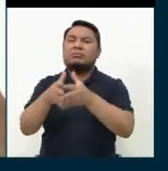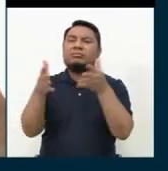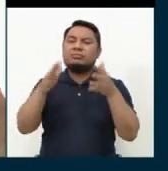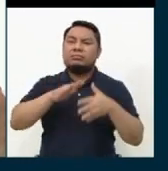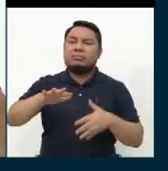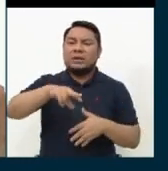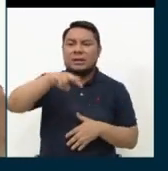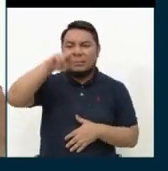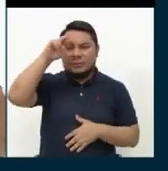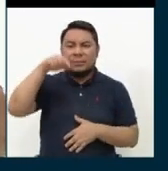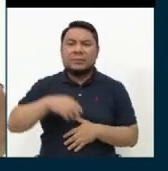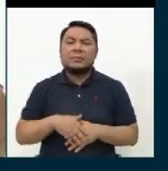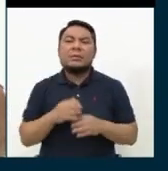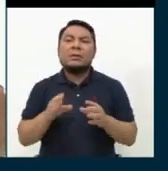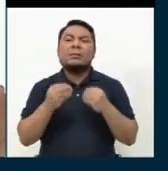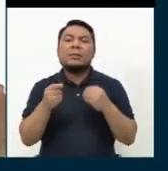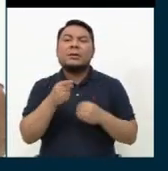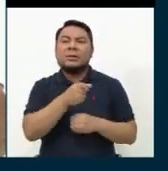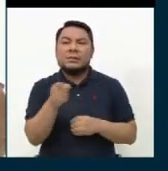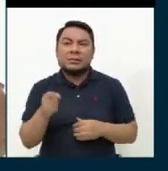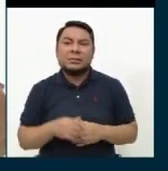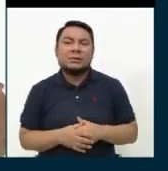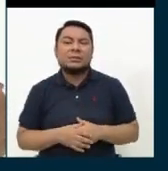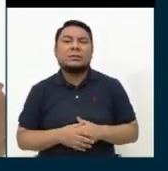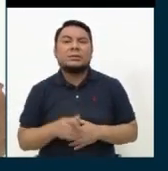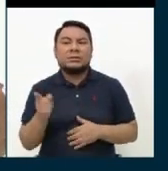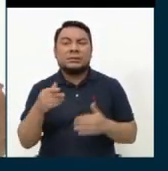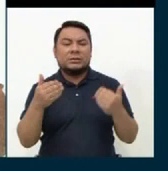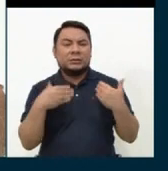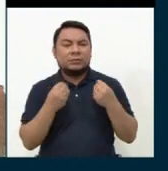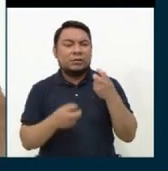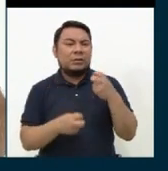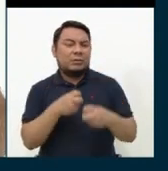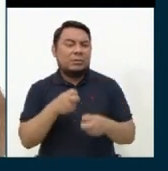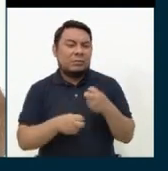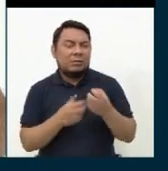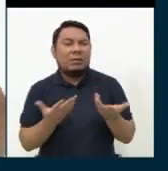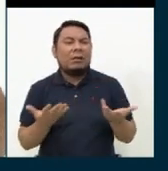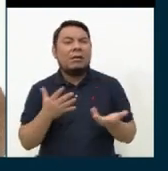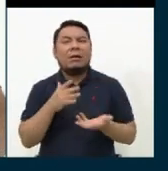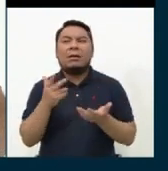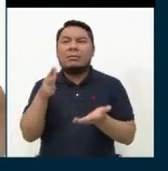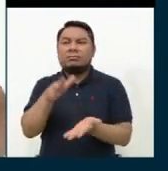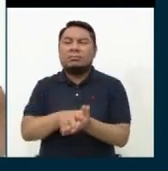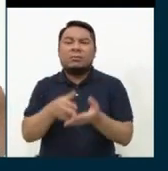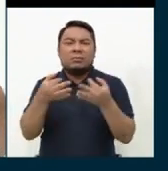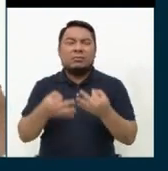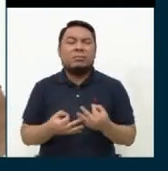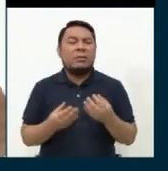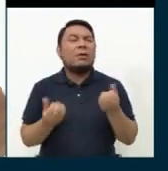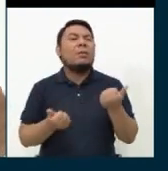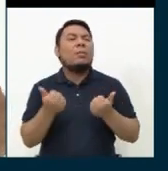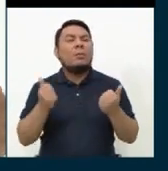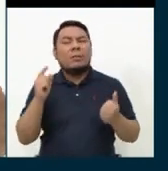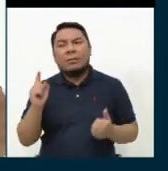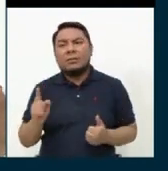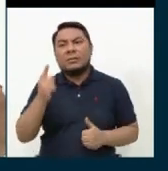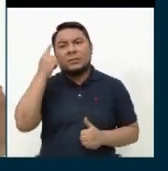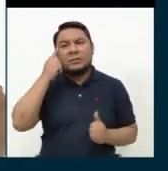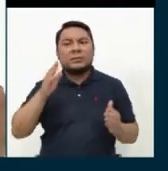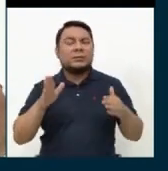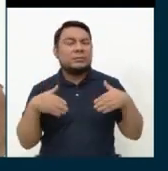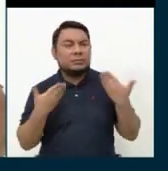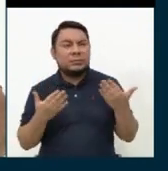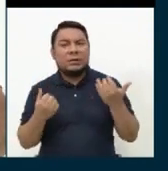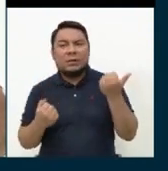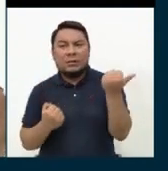país, porque justamente ellos tienen muchos problemas para formalizarse. ¿Cuál sería el punto principal para poder